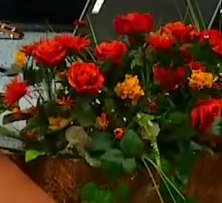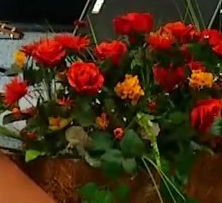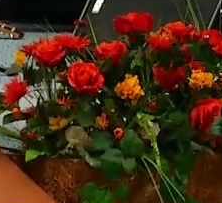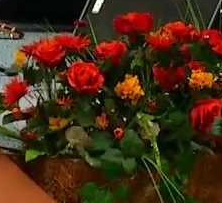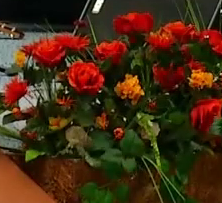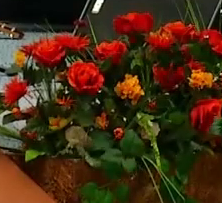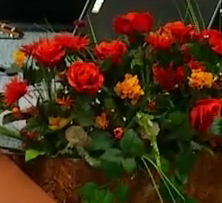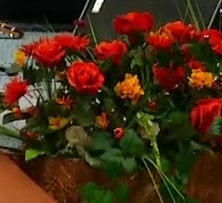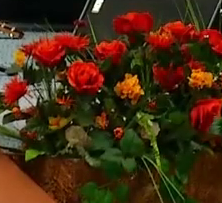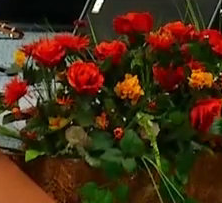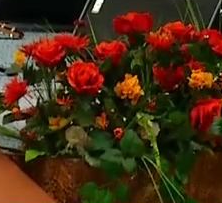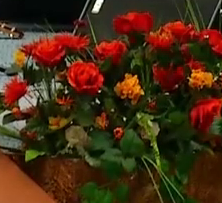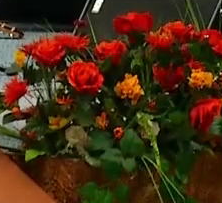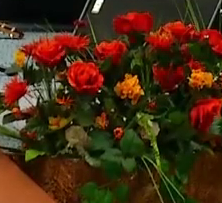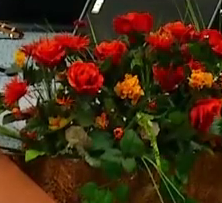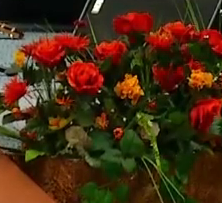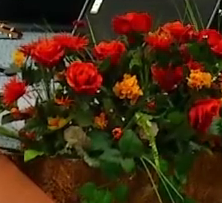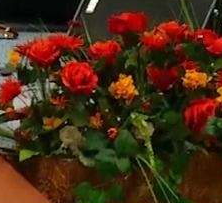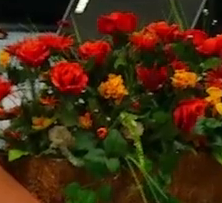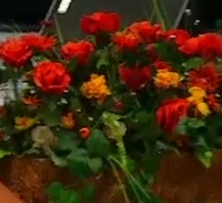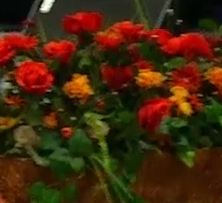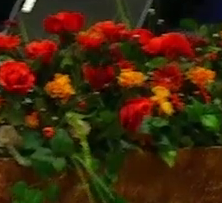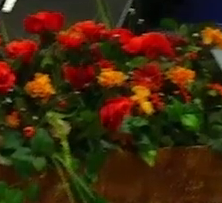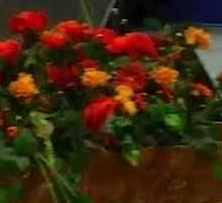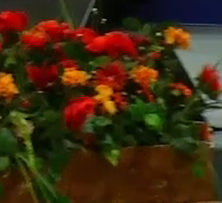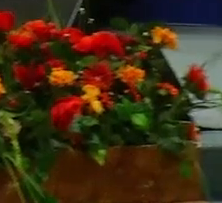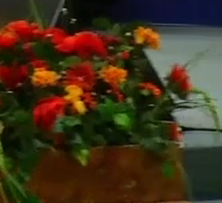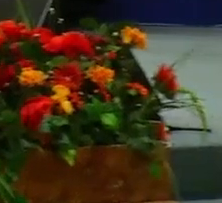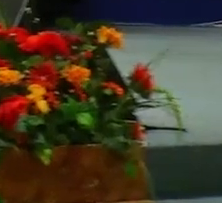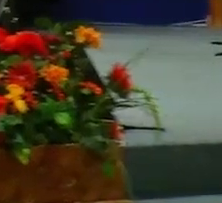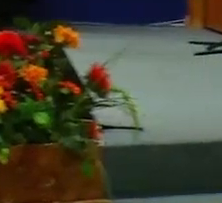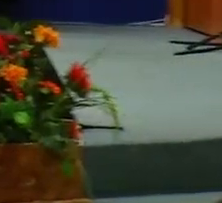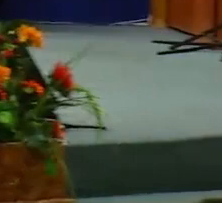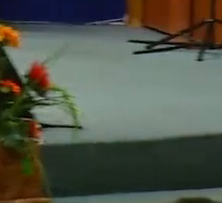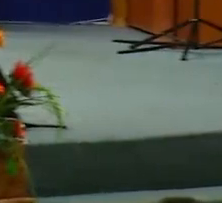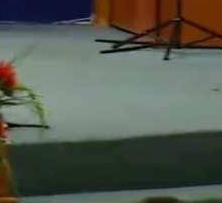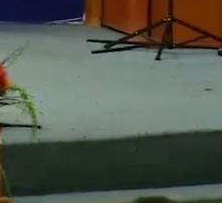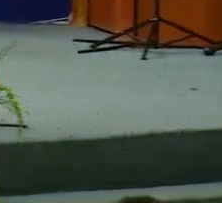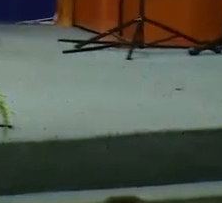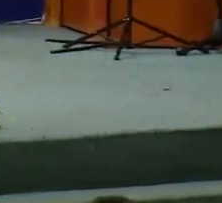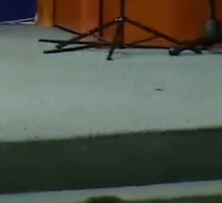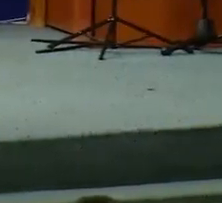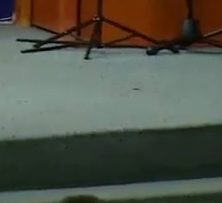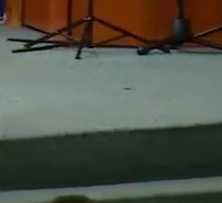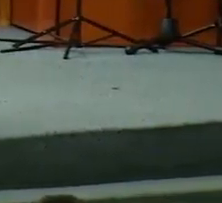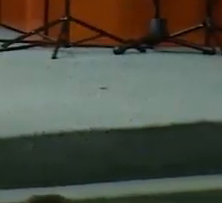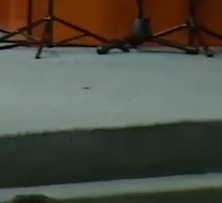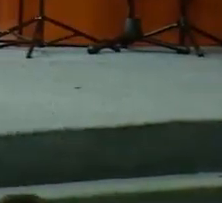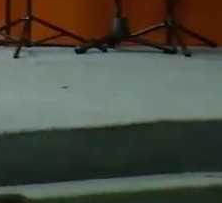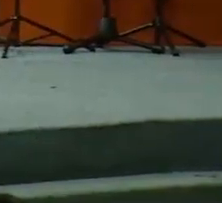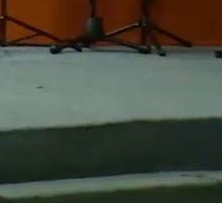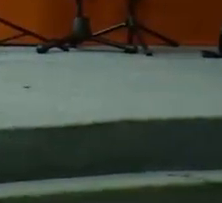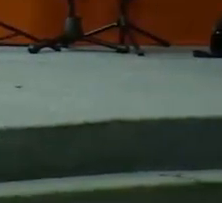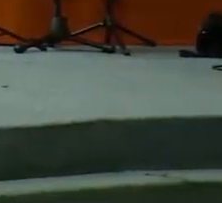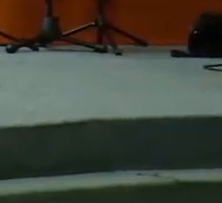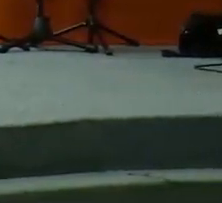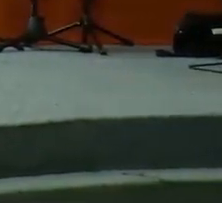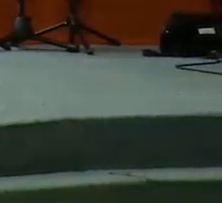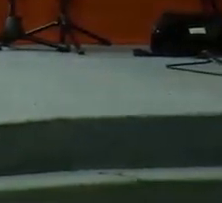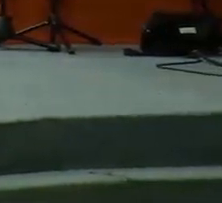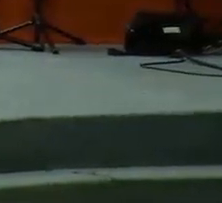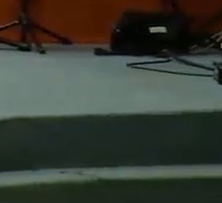Vamos a ver Mire este verso Apocalipsis 12 1 Este era el que El que le quería mencionar